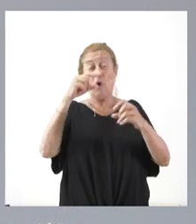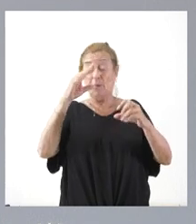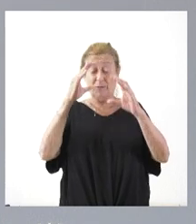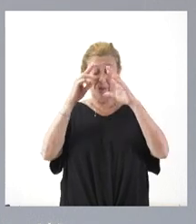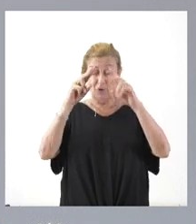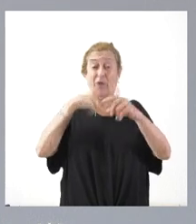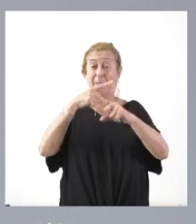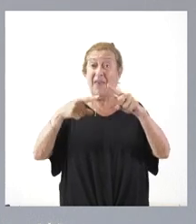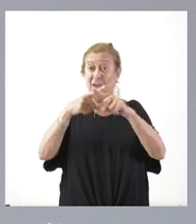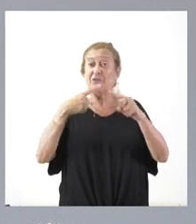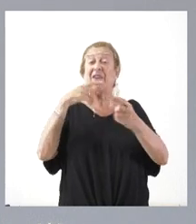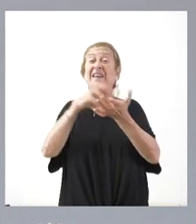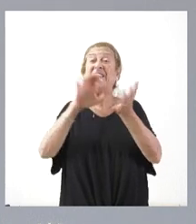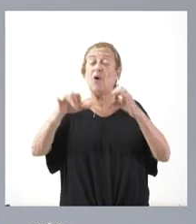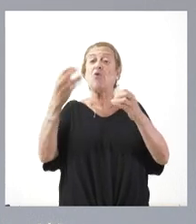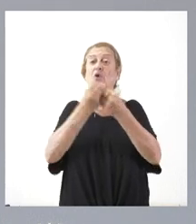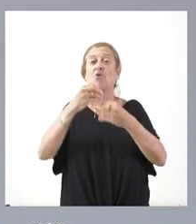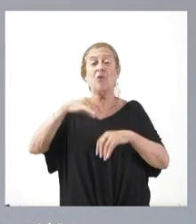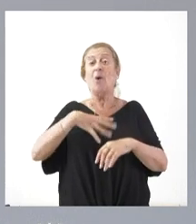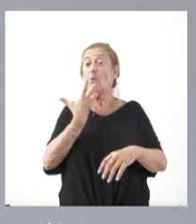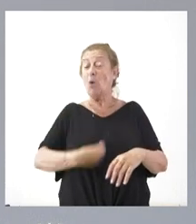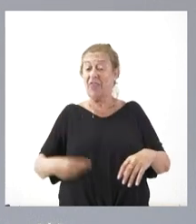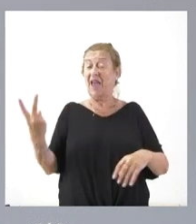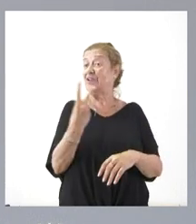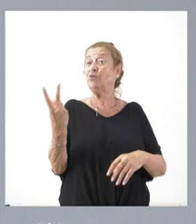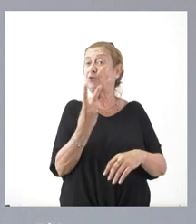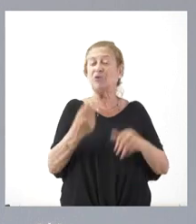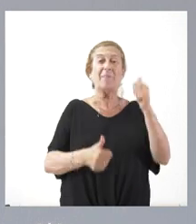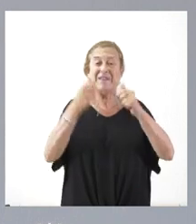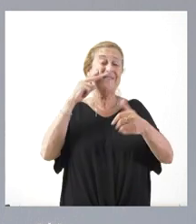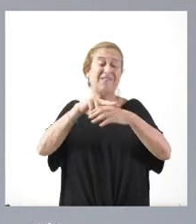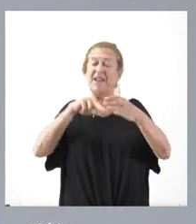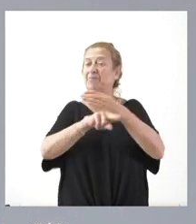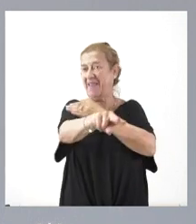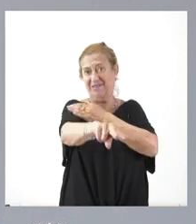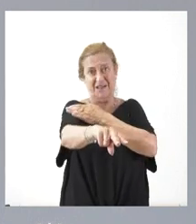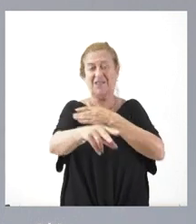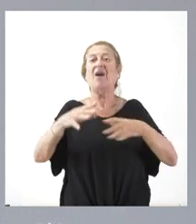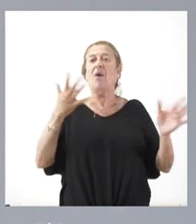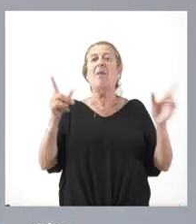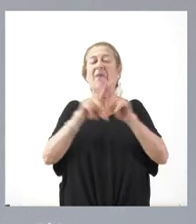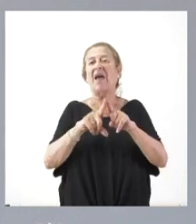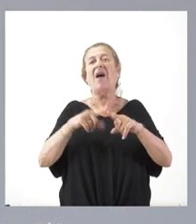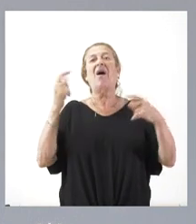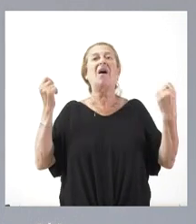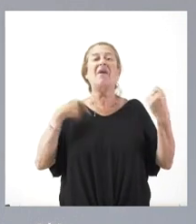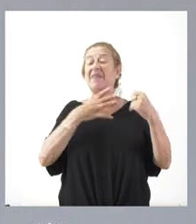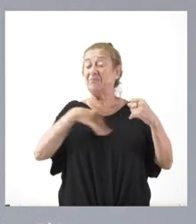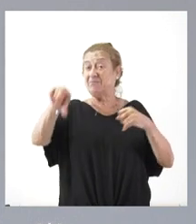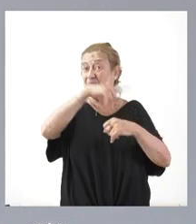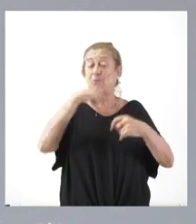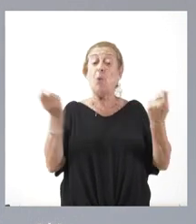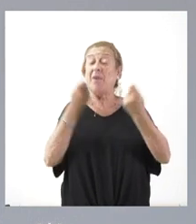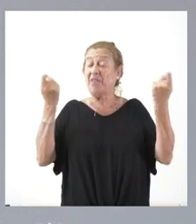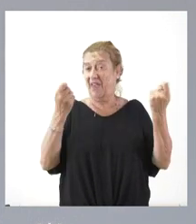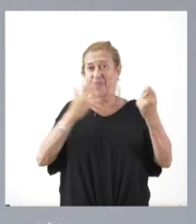Castilla y León, junto con la Comunidad de Murcia, somos las dos comunidades más transparentes en cuanto a la publicidad institucional en ese